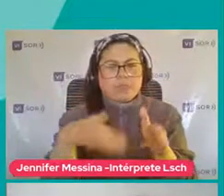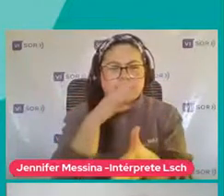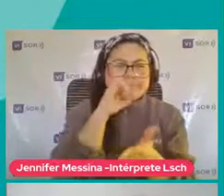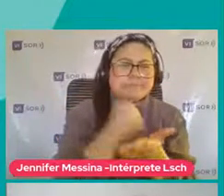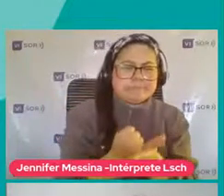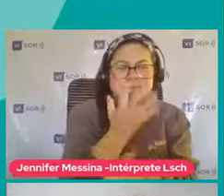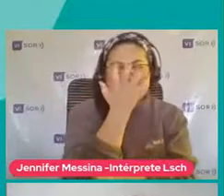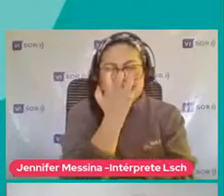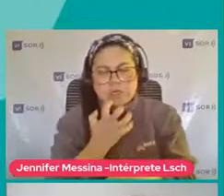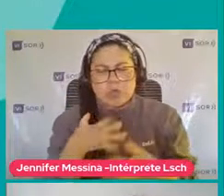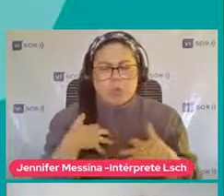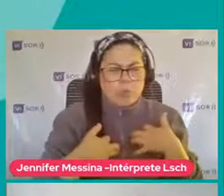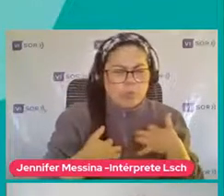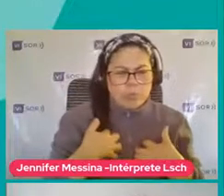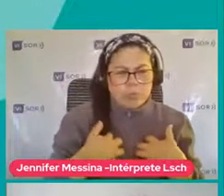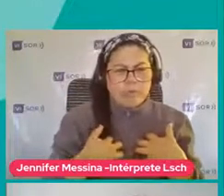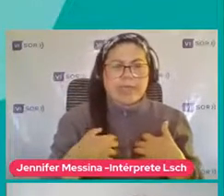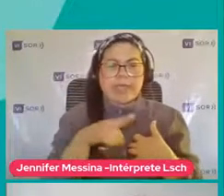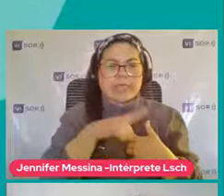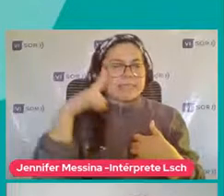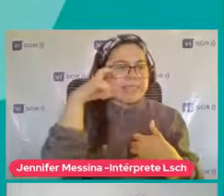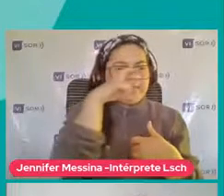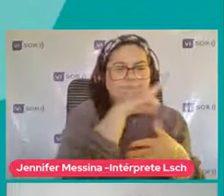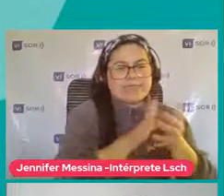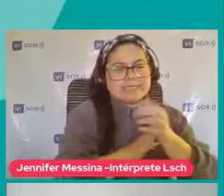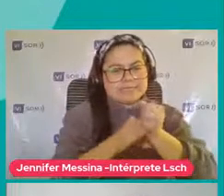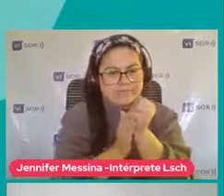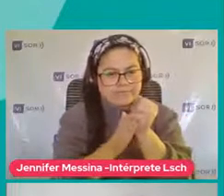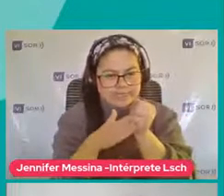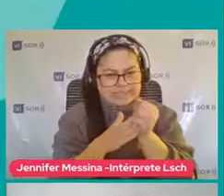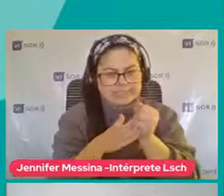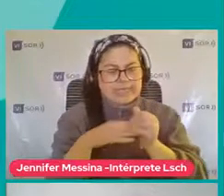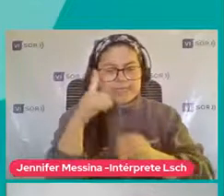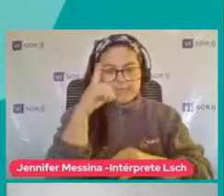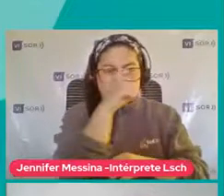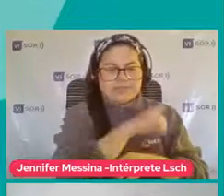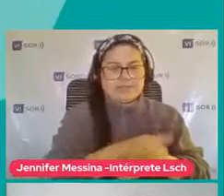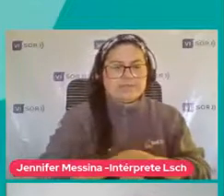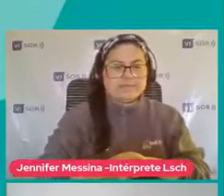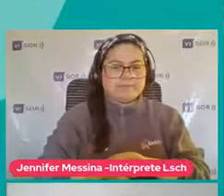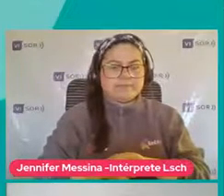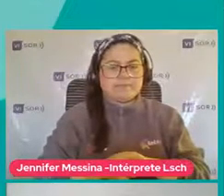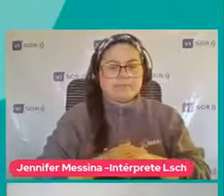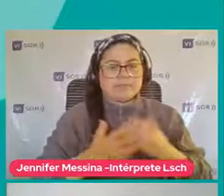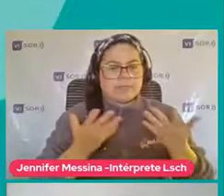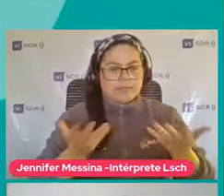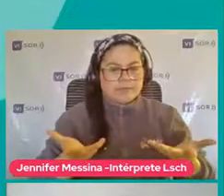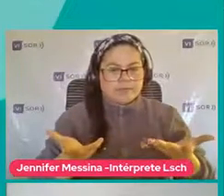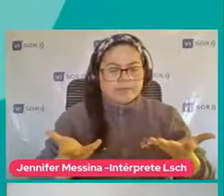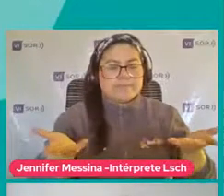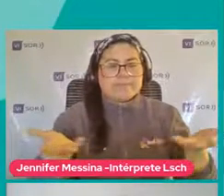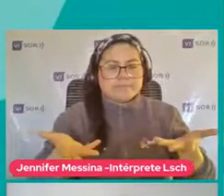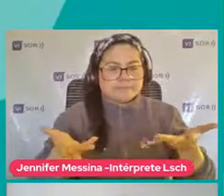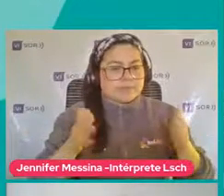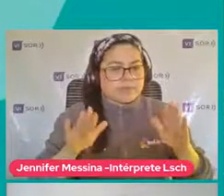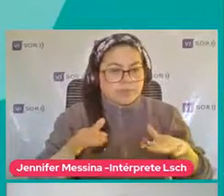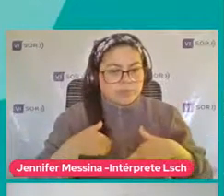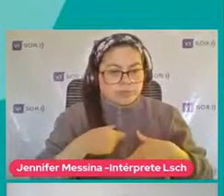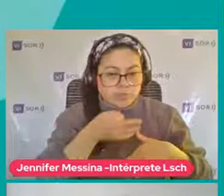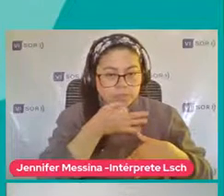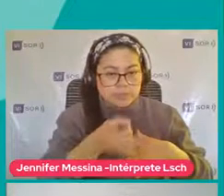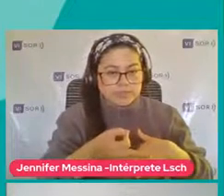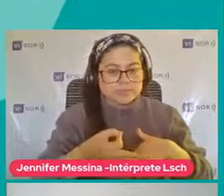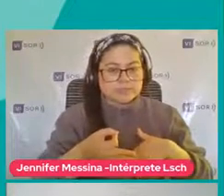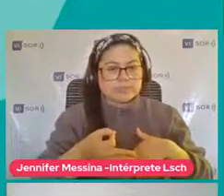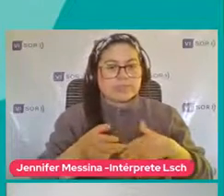dificulta Esta flexibilidad En todo nivel ¿Ya? Para ir adaptándose Entonces Como yo les decía Lo que aquí